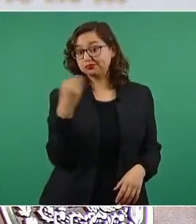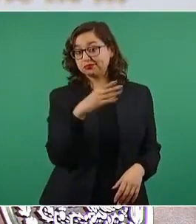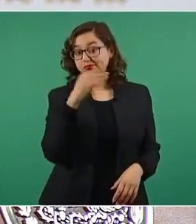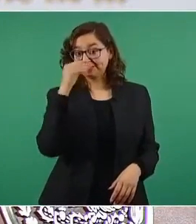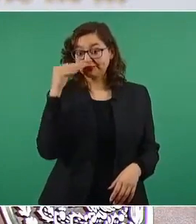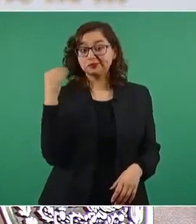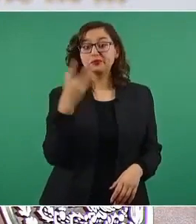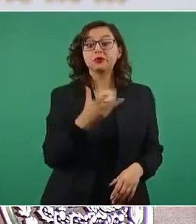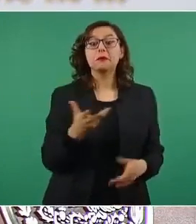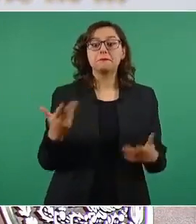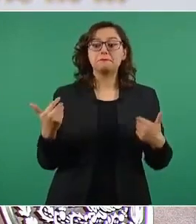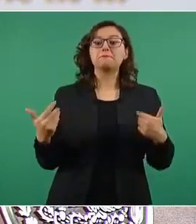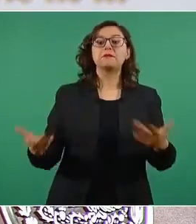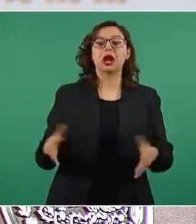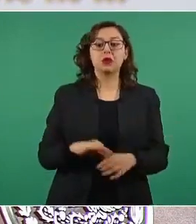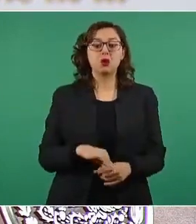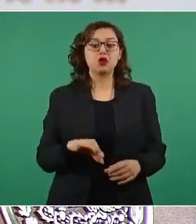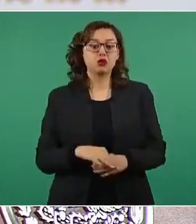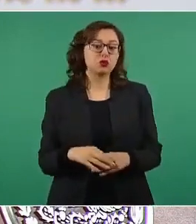sigan votando por él,